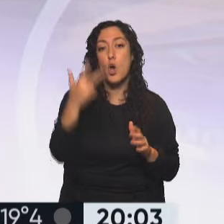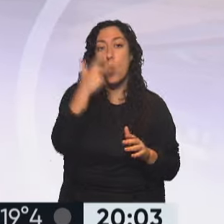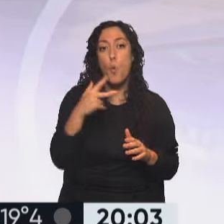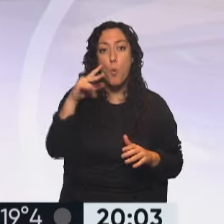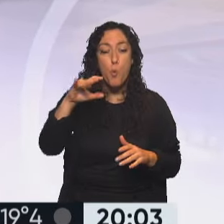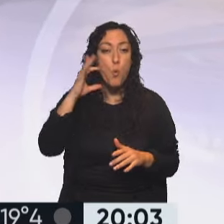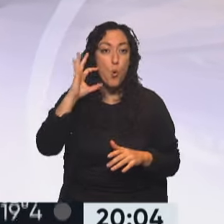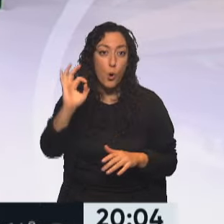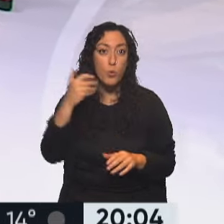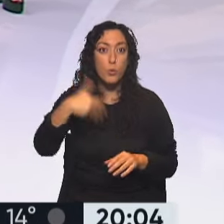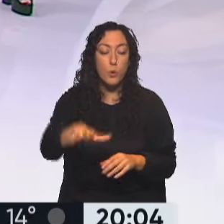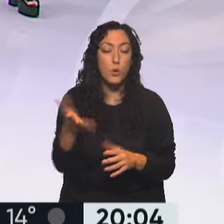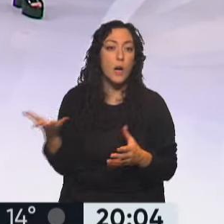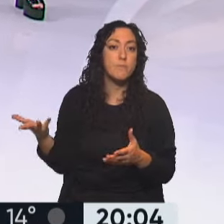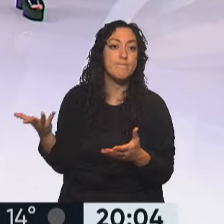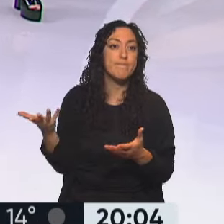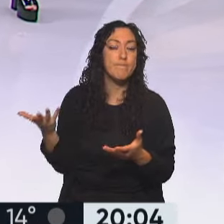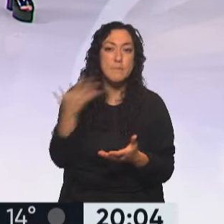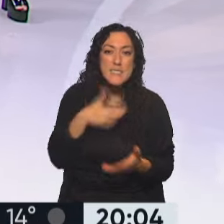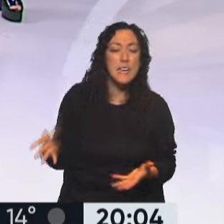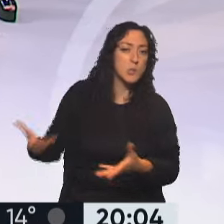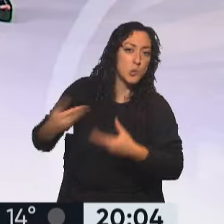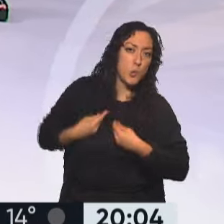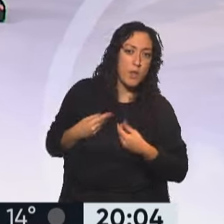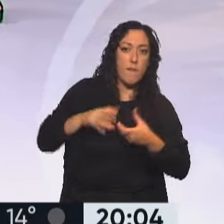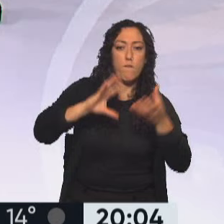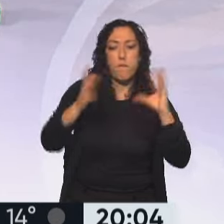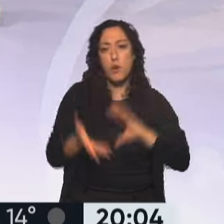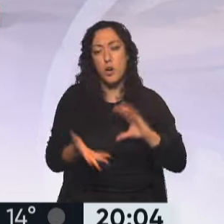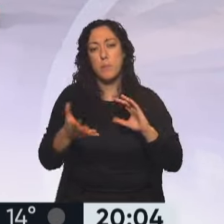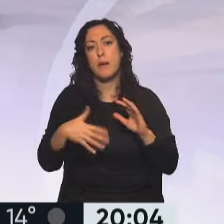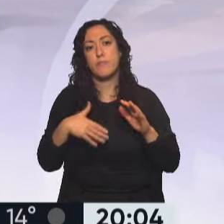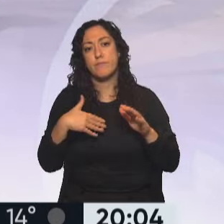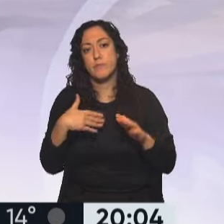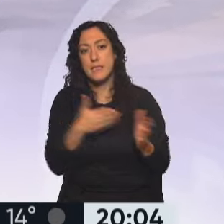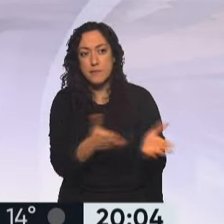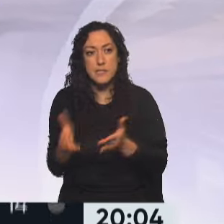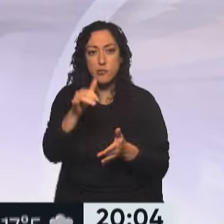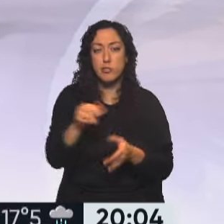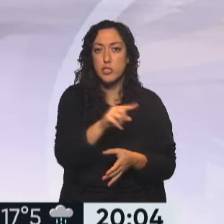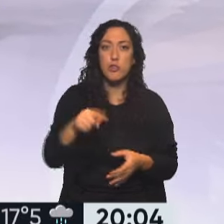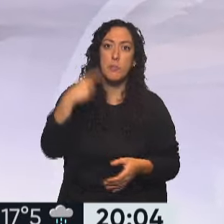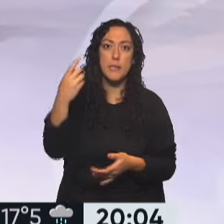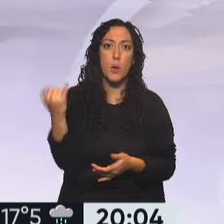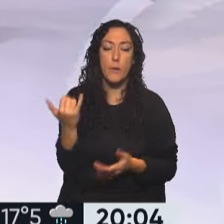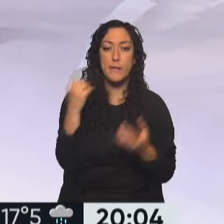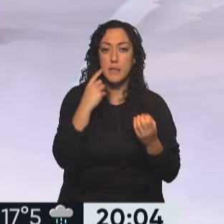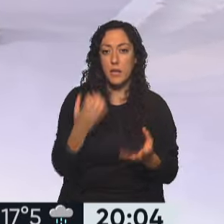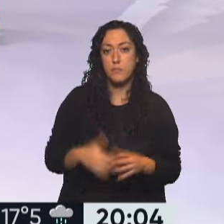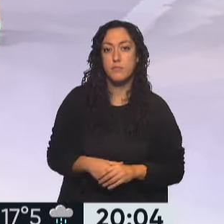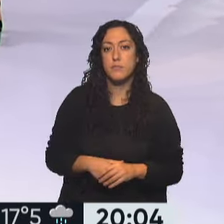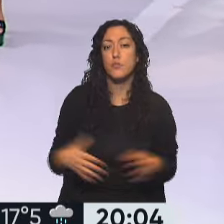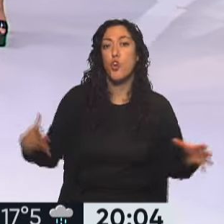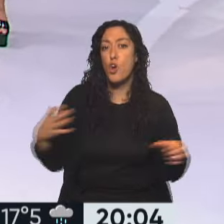que nos va a estar ayudando a entender qué va a pasar justamente y de qué manera van a funcionar o no los servicios mañana jueves. Claro, exactamente, en